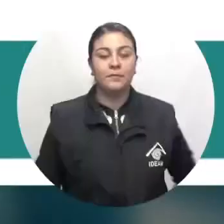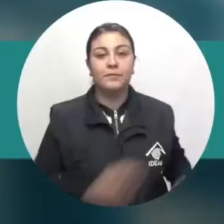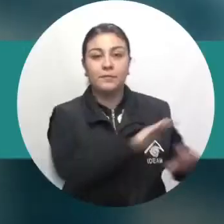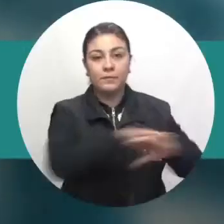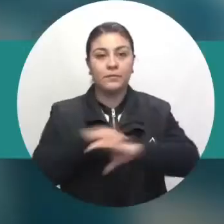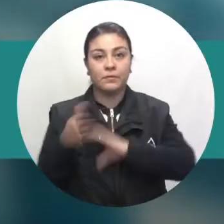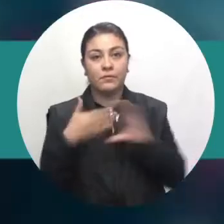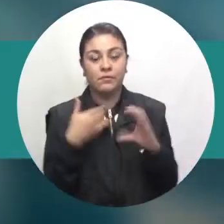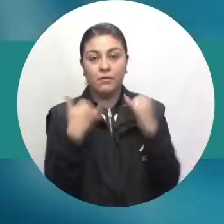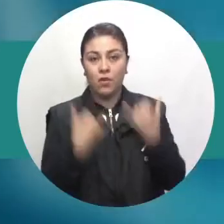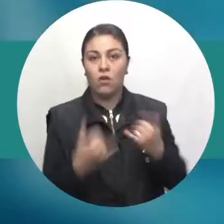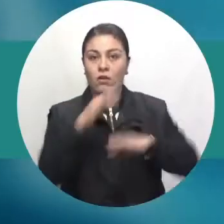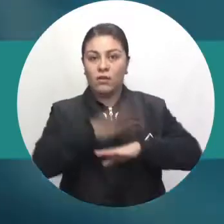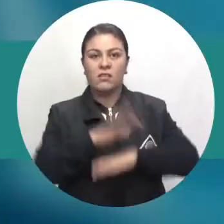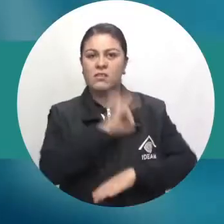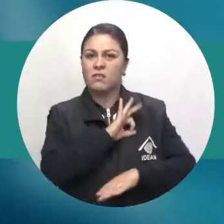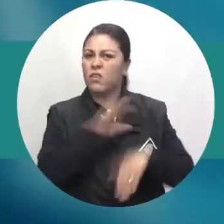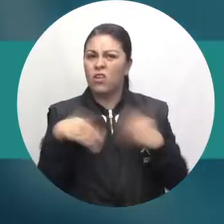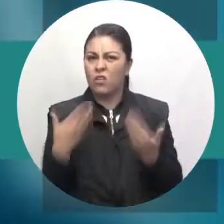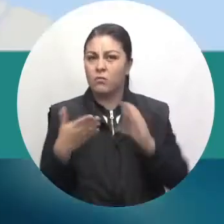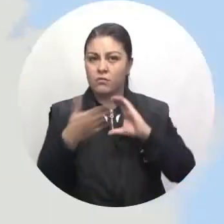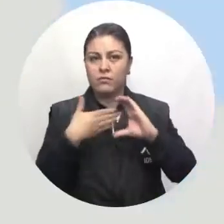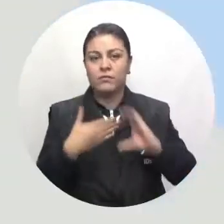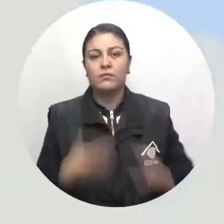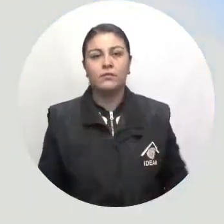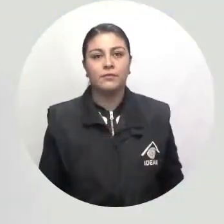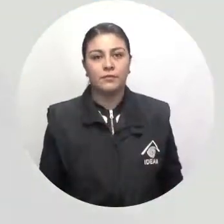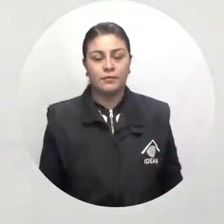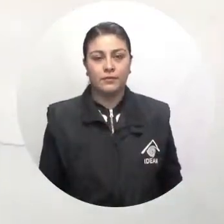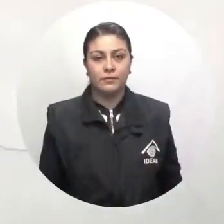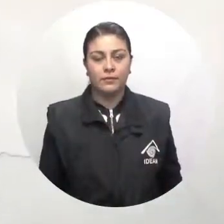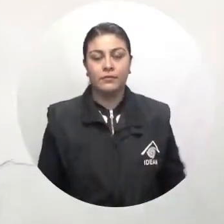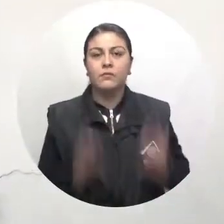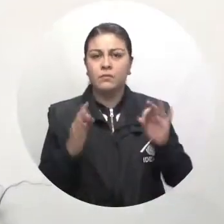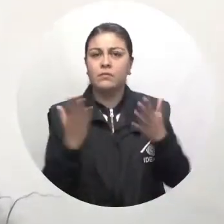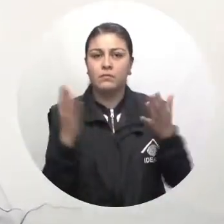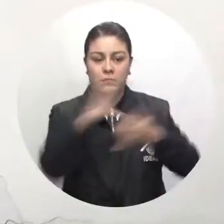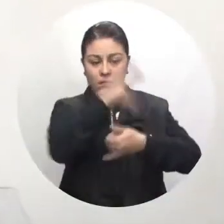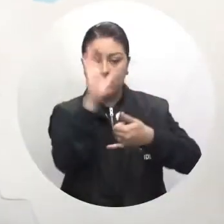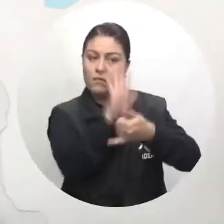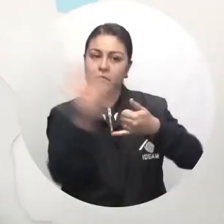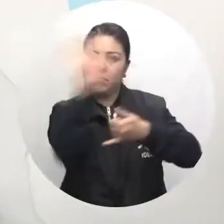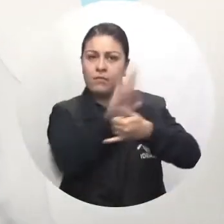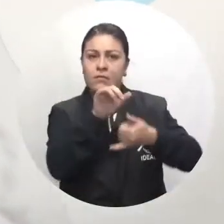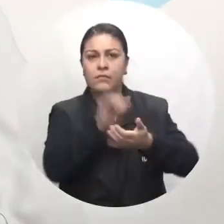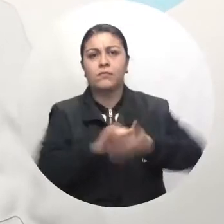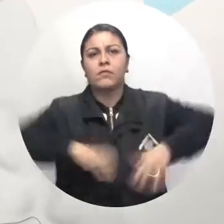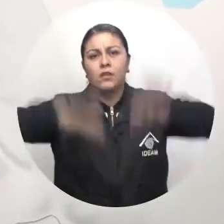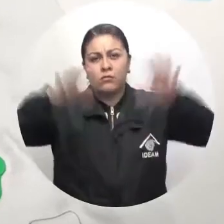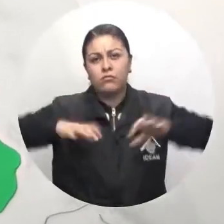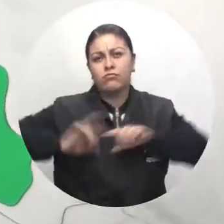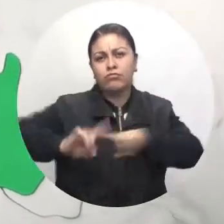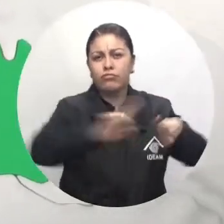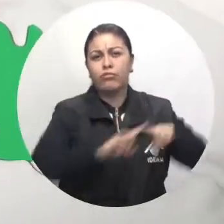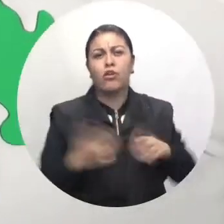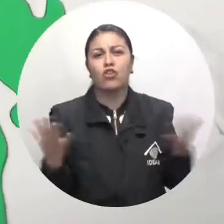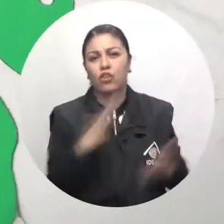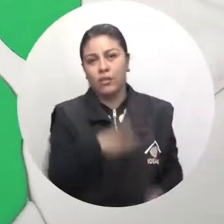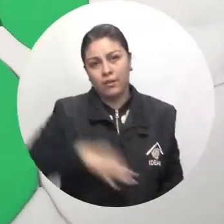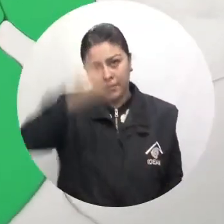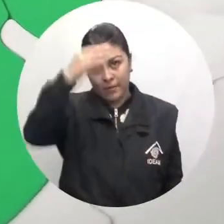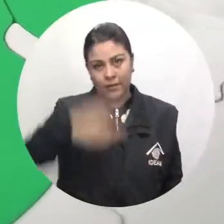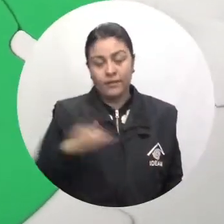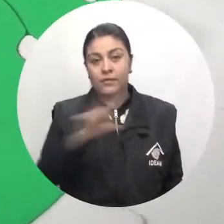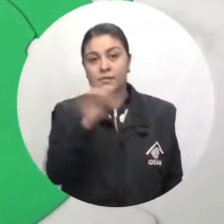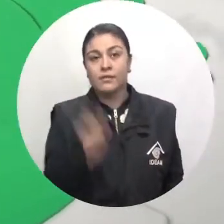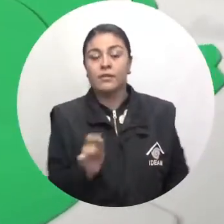de la tarde del sábado. En el Caribe colombiano estimamos lluvias variadas en sectores del Magdalena,